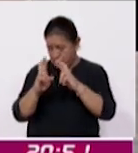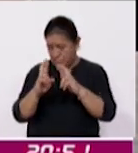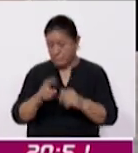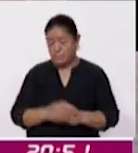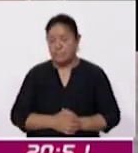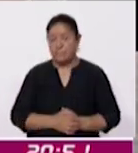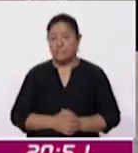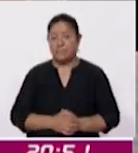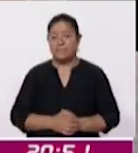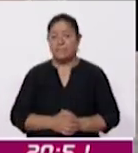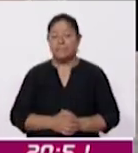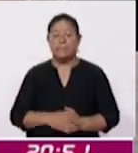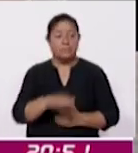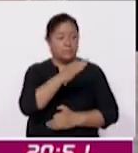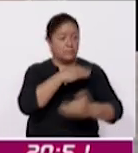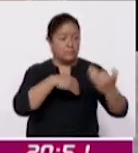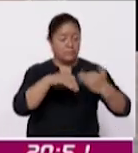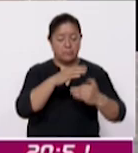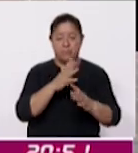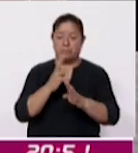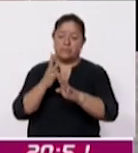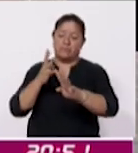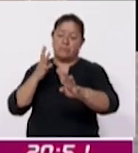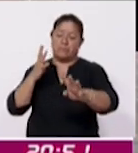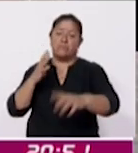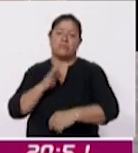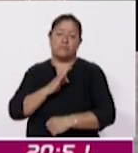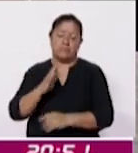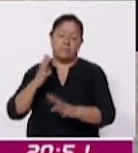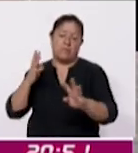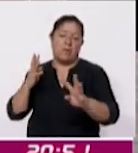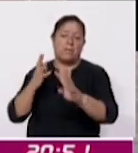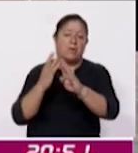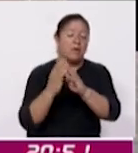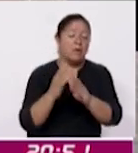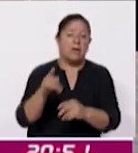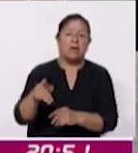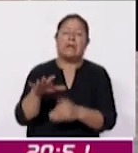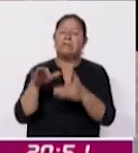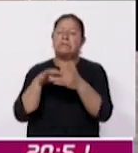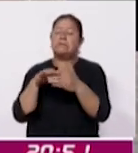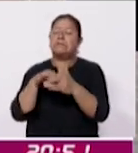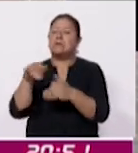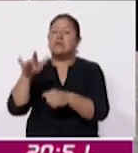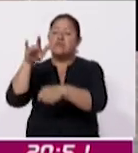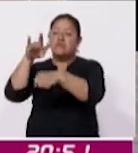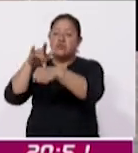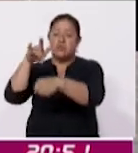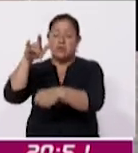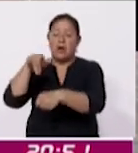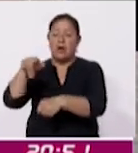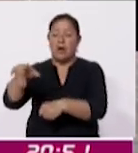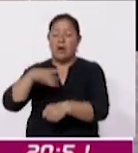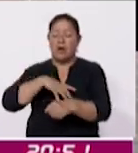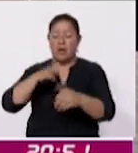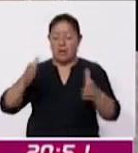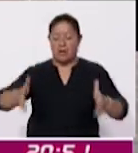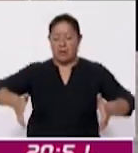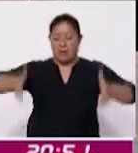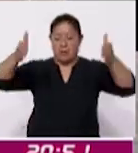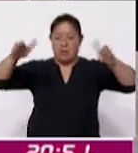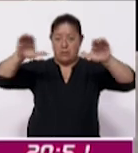donde todos podrán pasar cerca y en el caso tocar la parte de la urna hacer